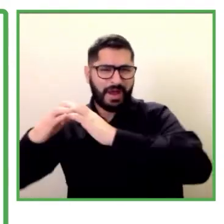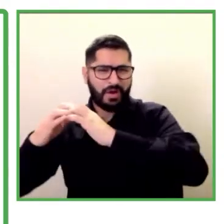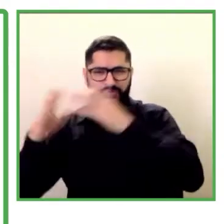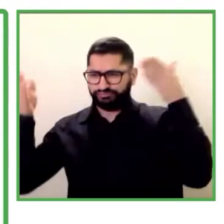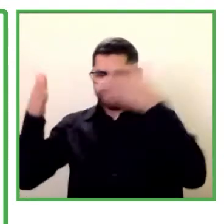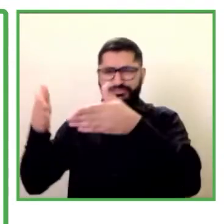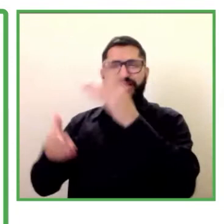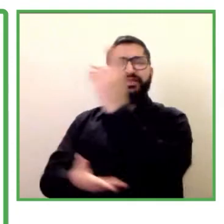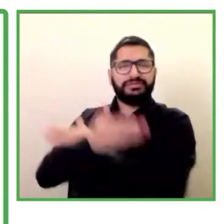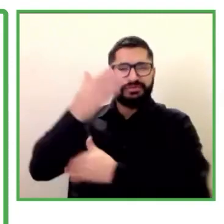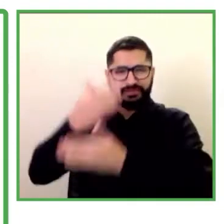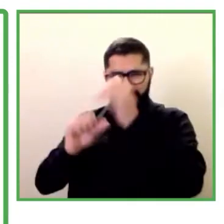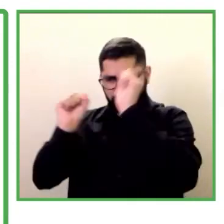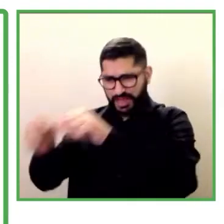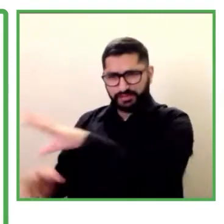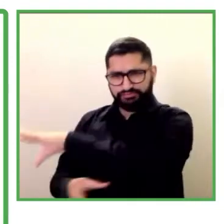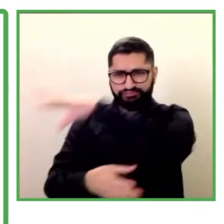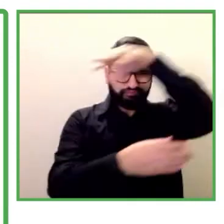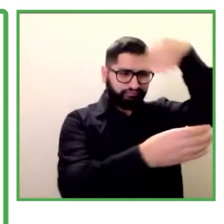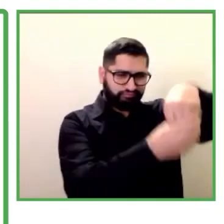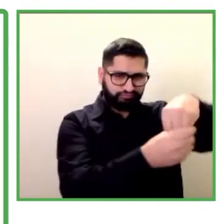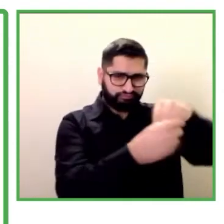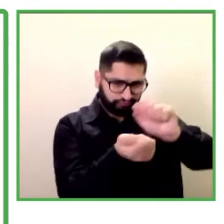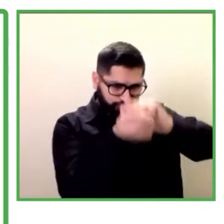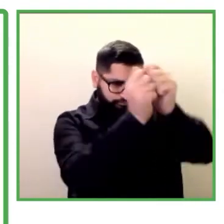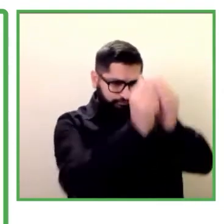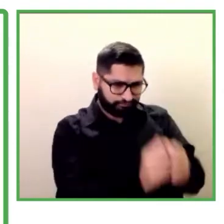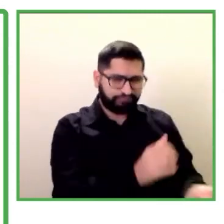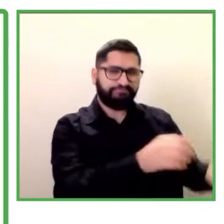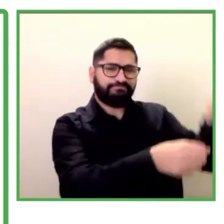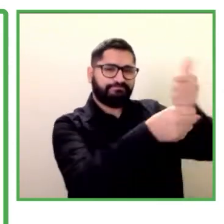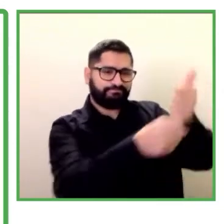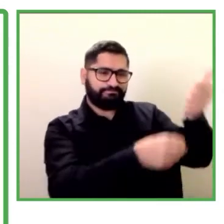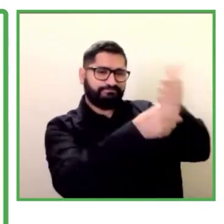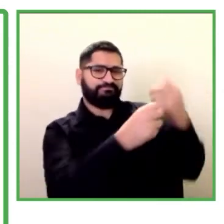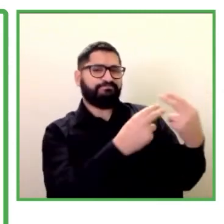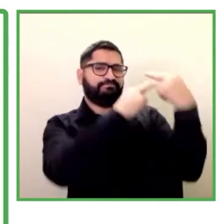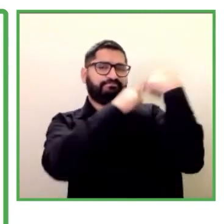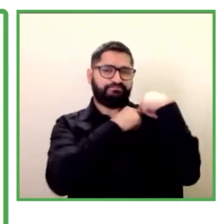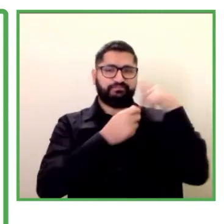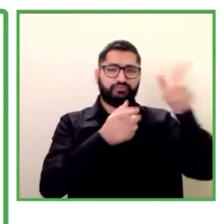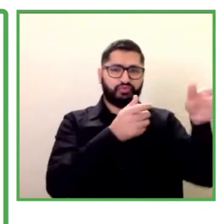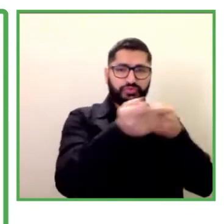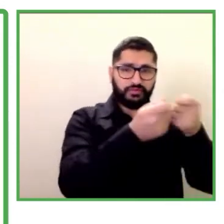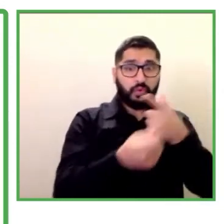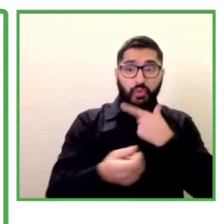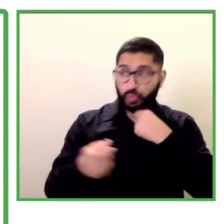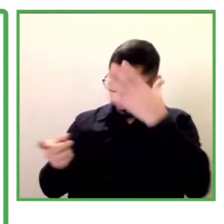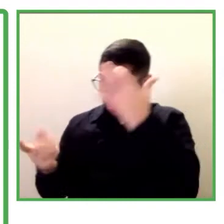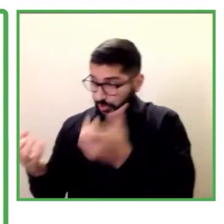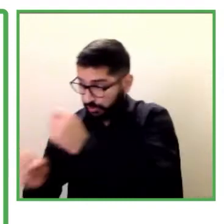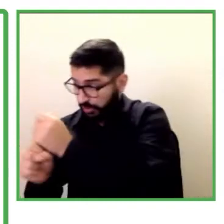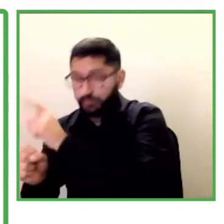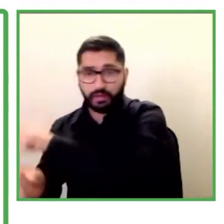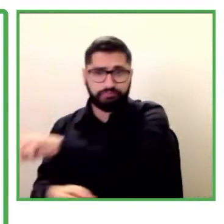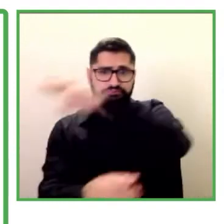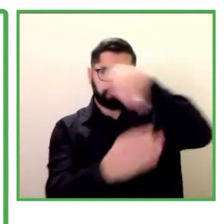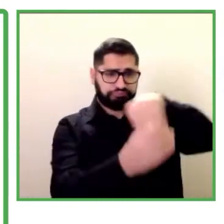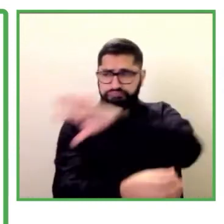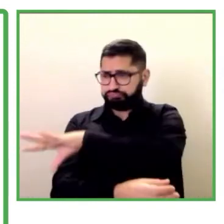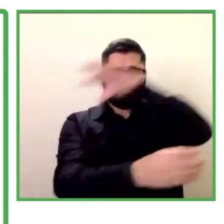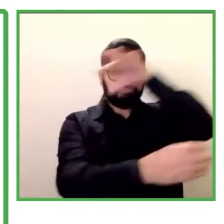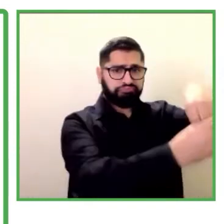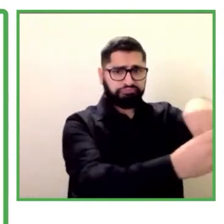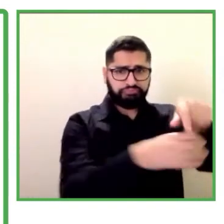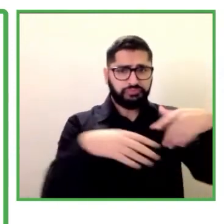porque si nos cerramos a segregar en puestos específicos diseñados para personas con discapacidad no vamos